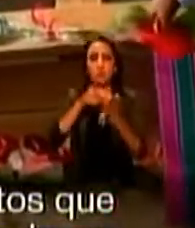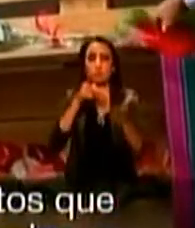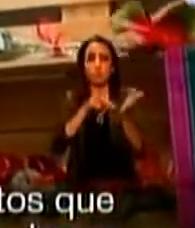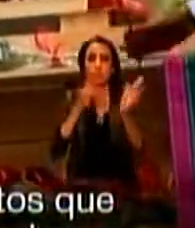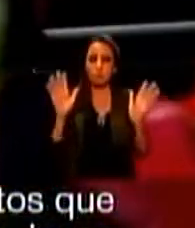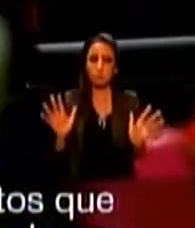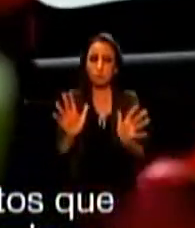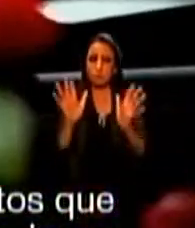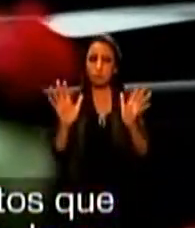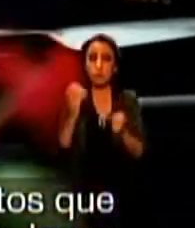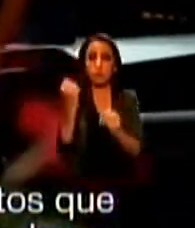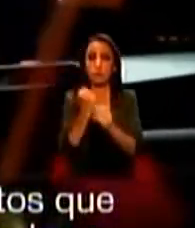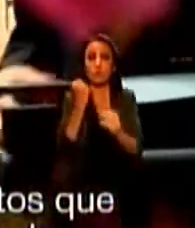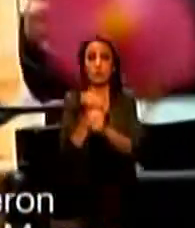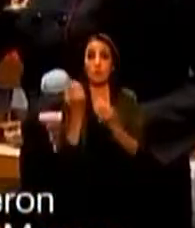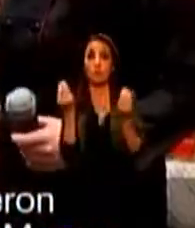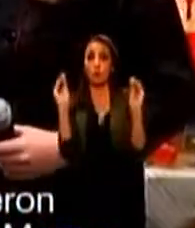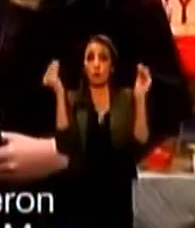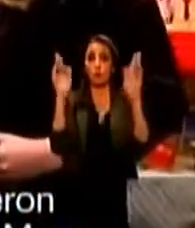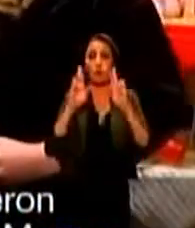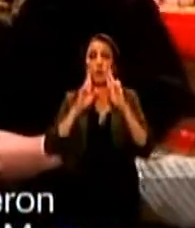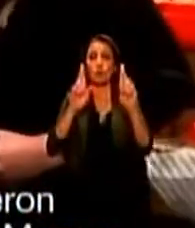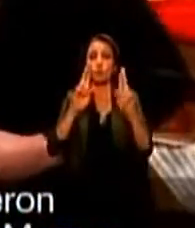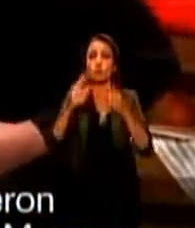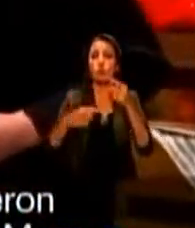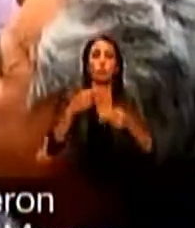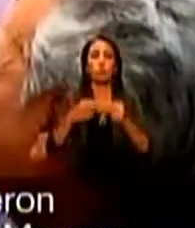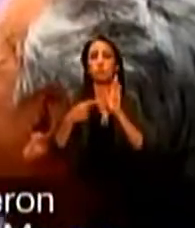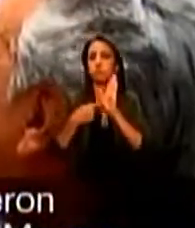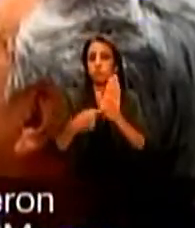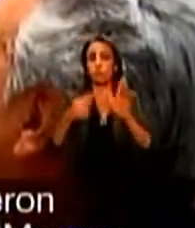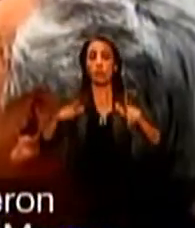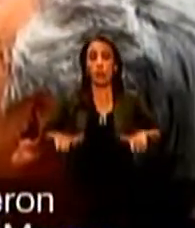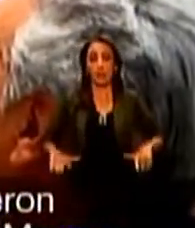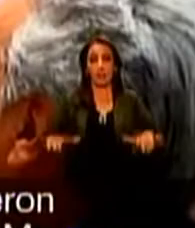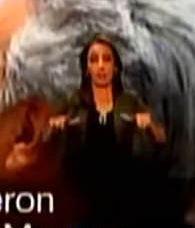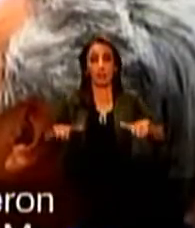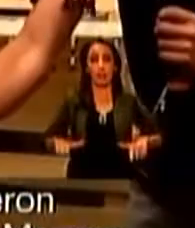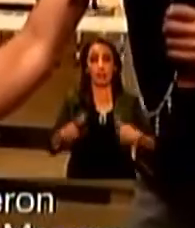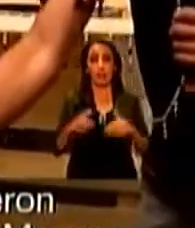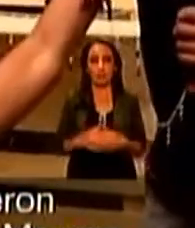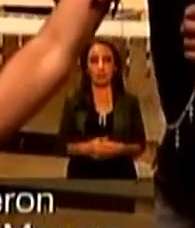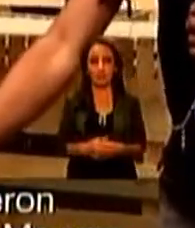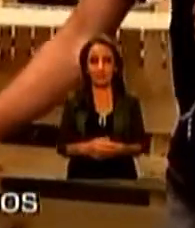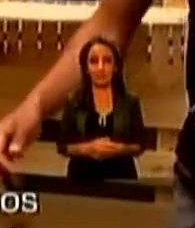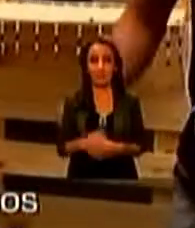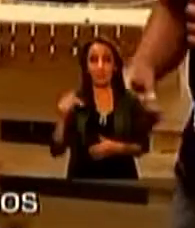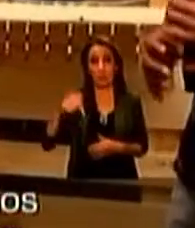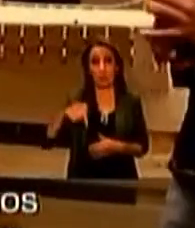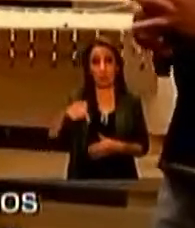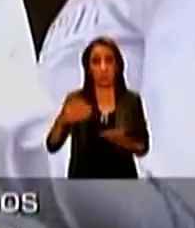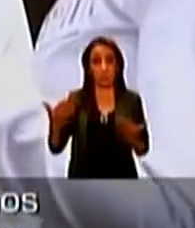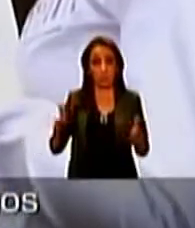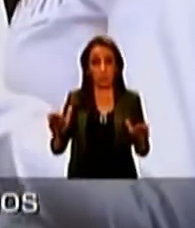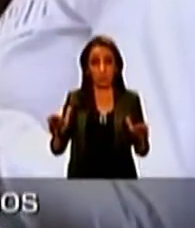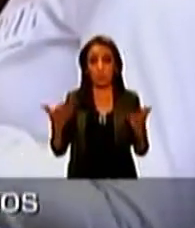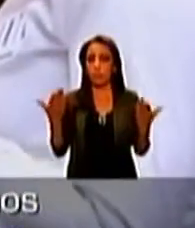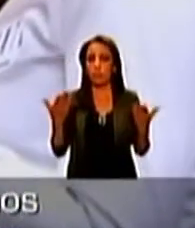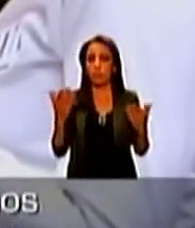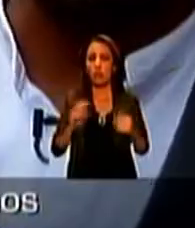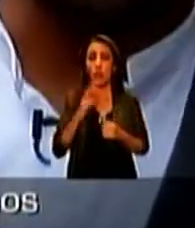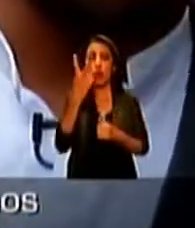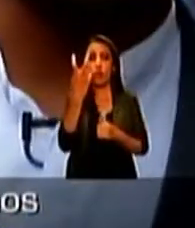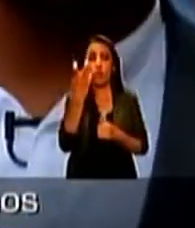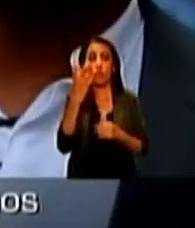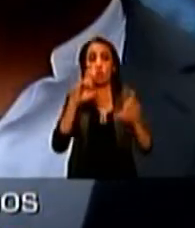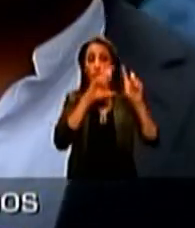forma parte del programa Impulso Joven, cuyos primeros resultados fueron mostrados por el presidente Lenín Moreno. Aquí, nada más